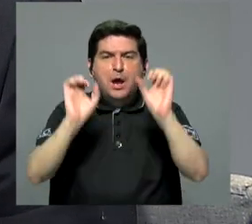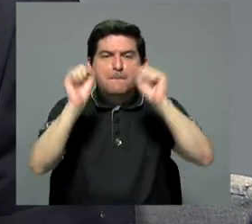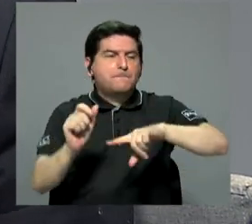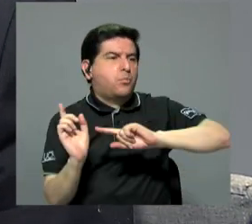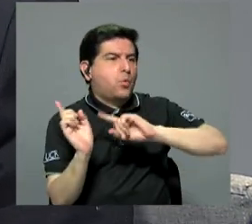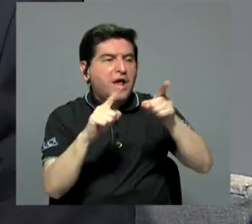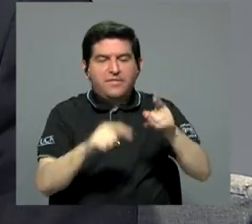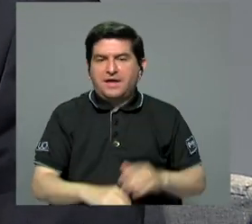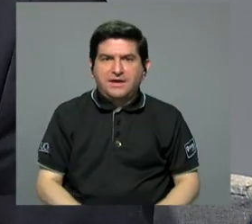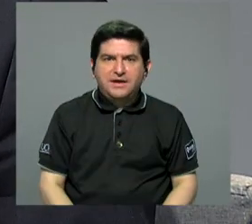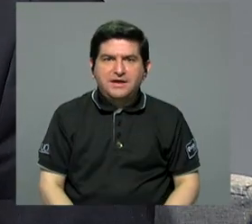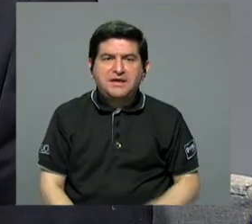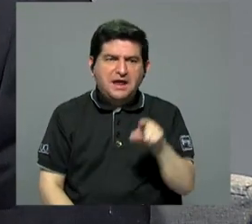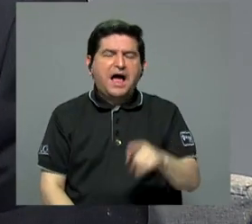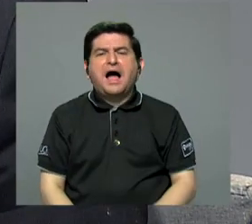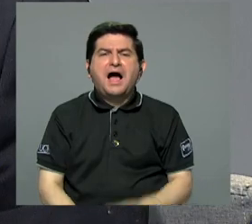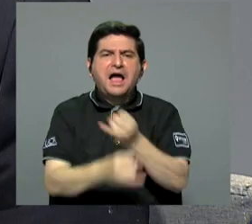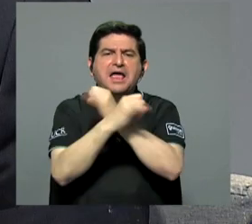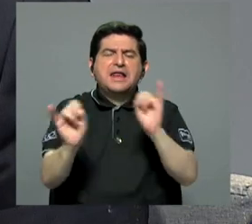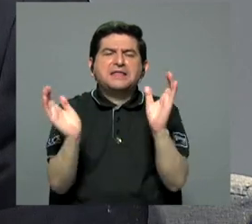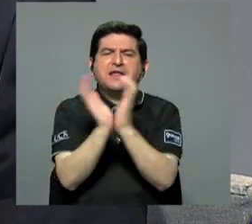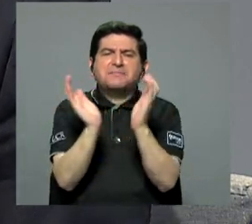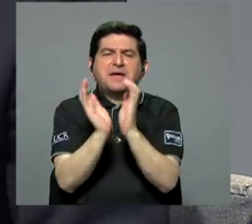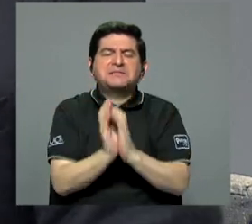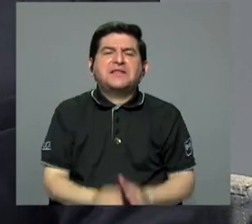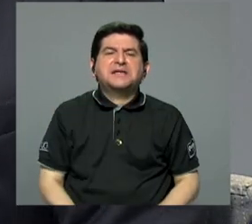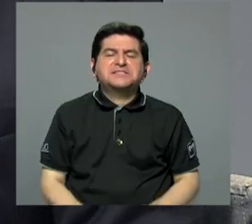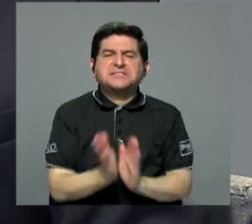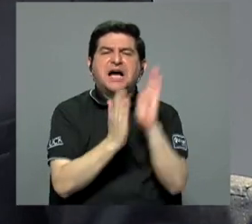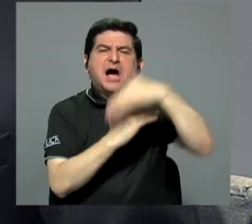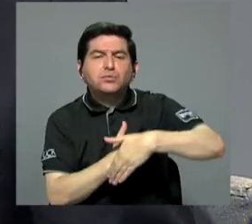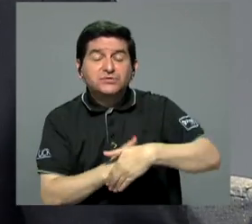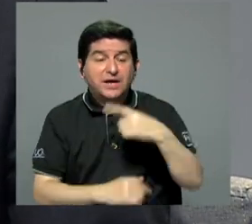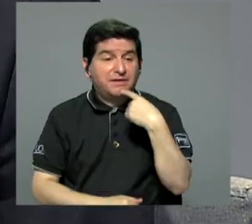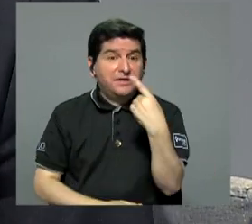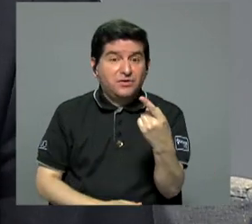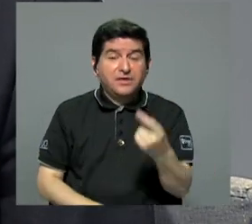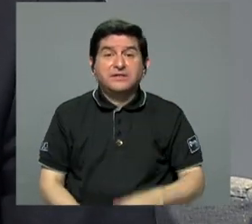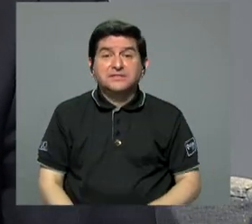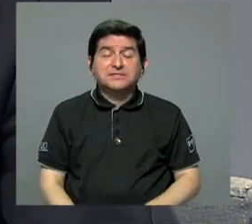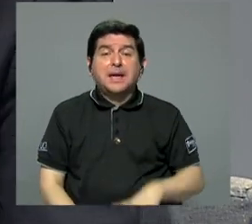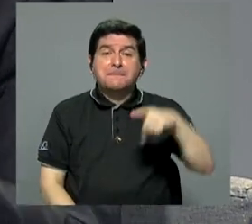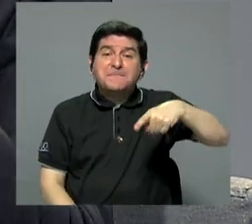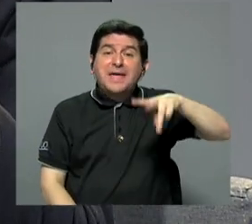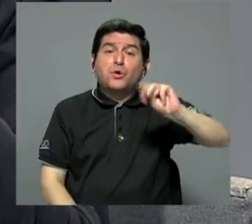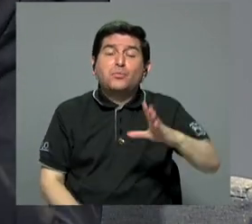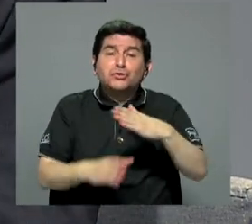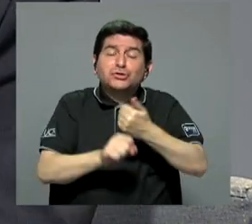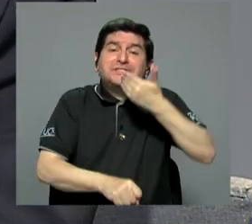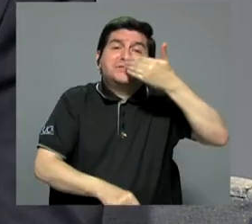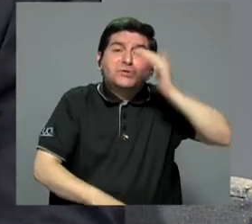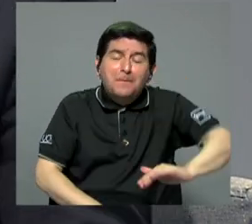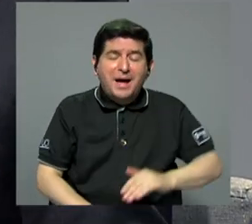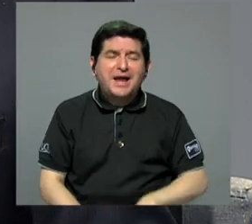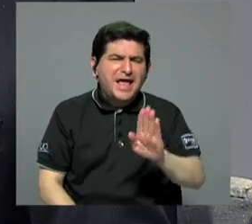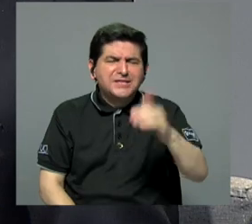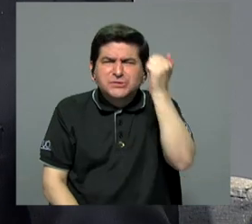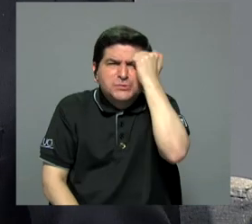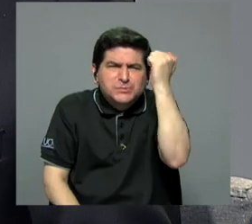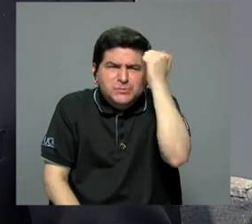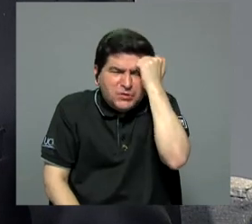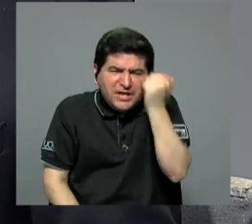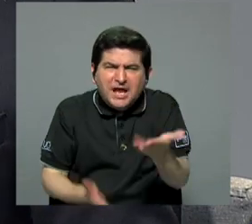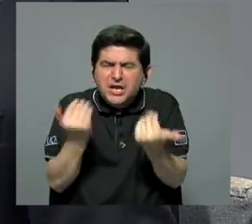vaya y agarre a patadas la autonomía de la Caja del Seguro. Eso es lo que se hizo y lo que se hizo mal, lo que Pedro Muñoz en su tosudez no quiso